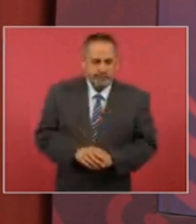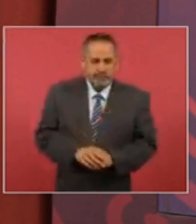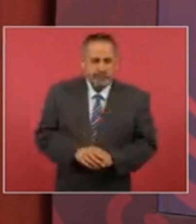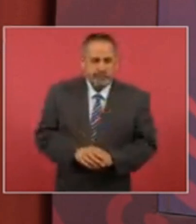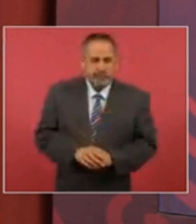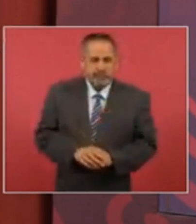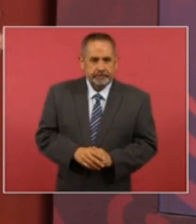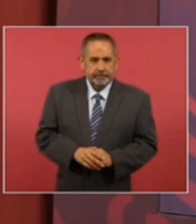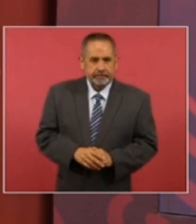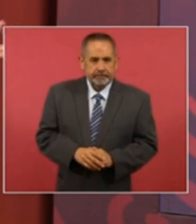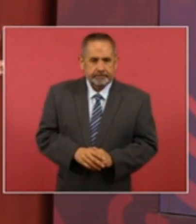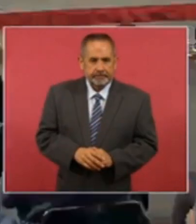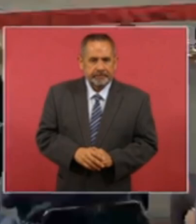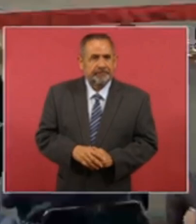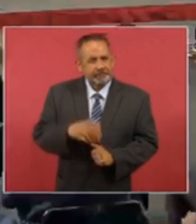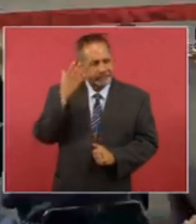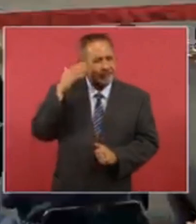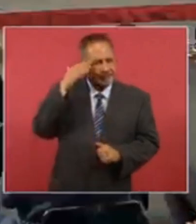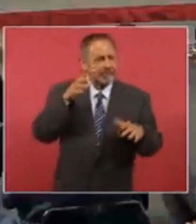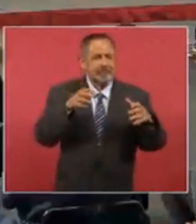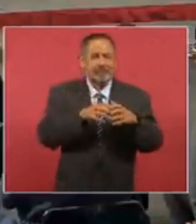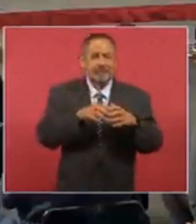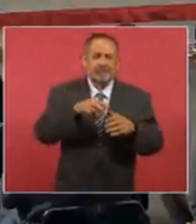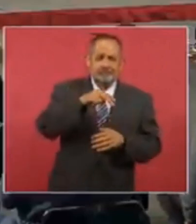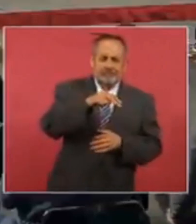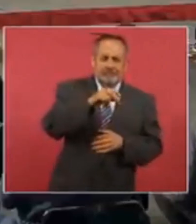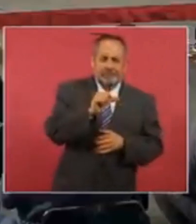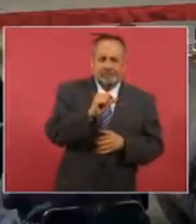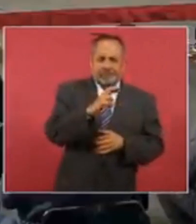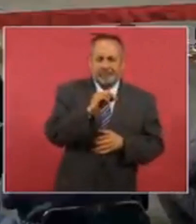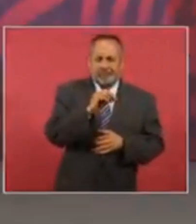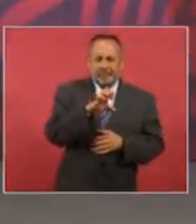había un arco estado pues ya para qué